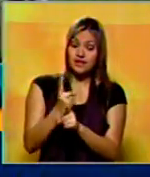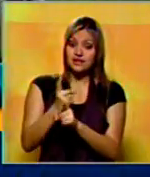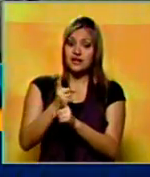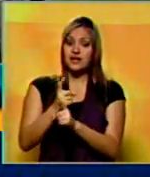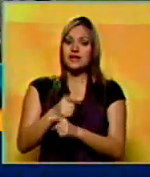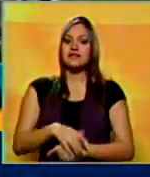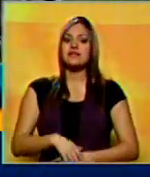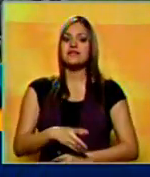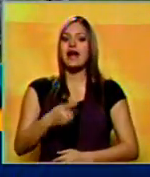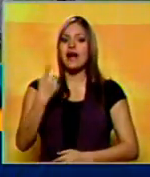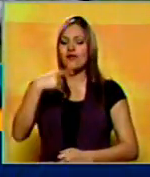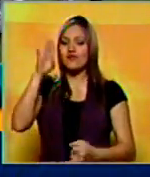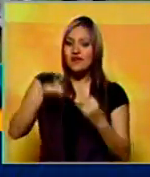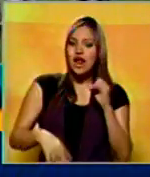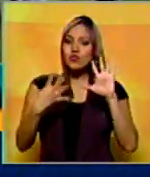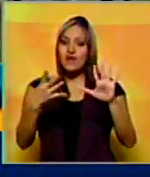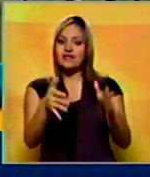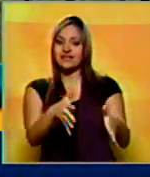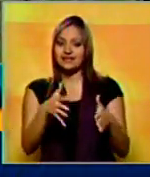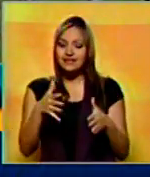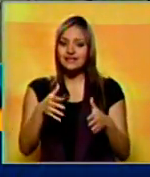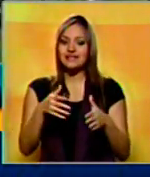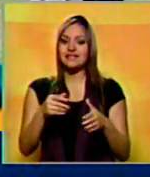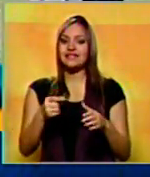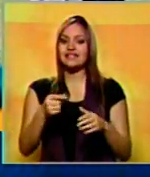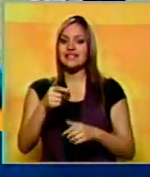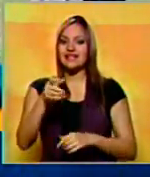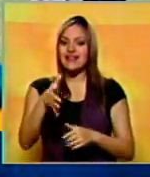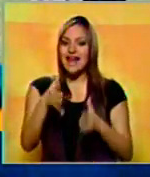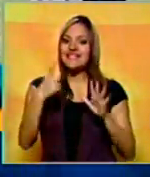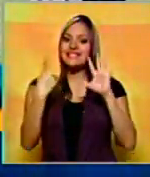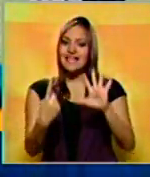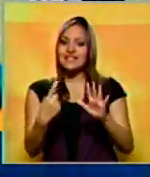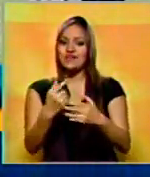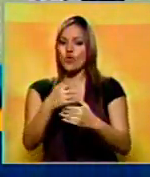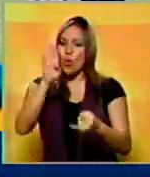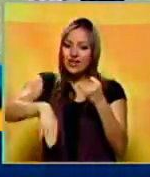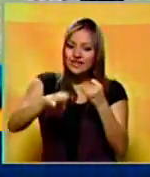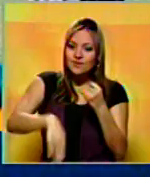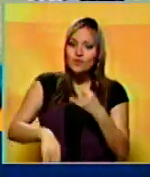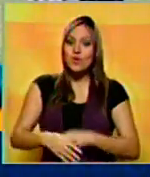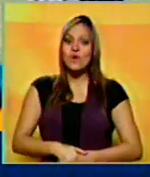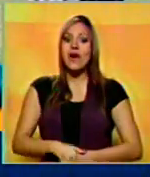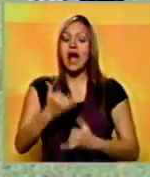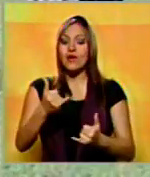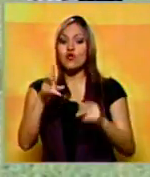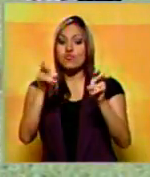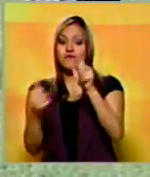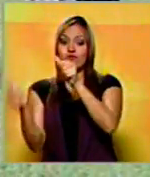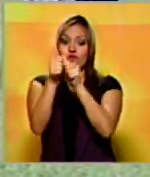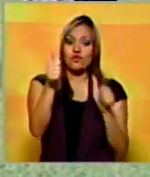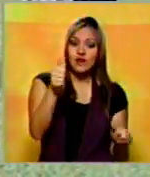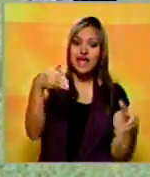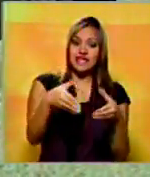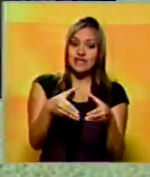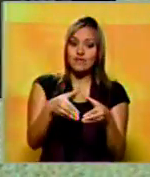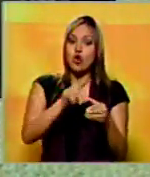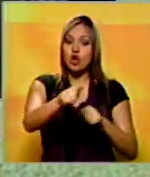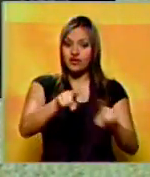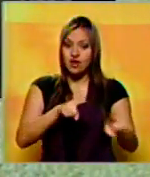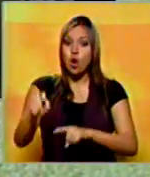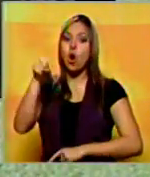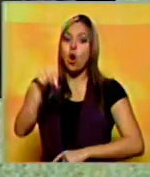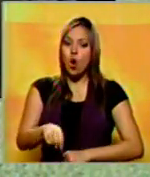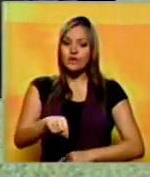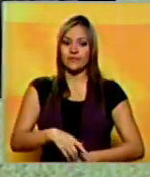con Bailey asistió a 9 finales, logró 6 títulos, y una serie del Caribe. Rodolfo Fernández quedó al frente del equipo. Hoy